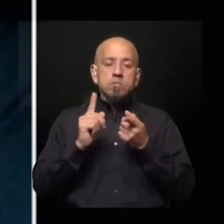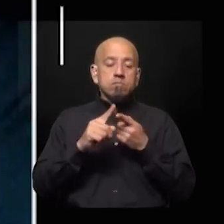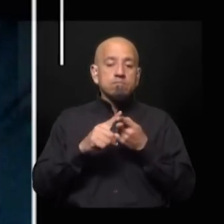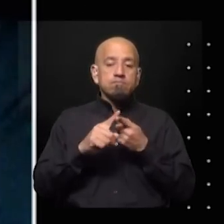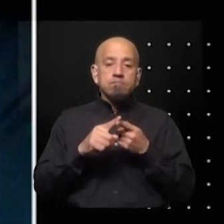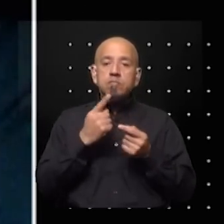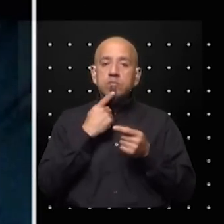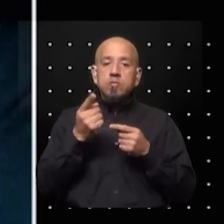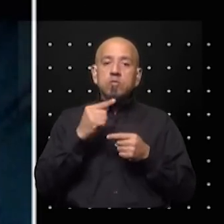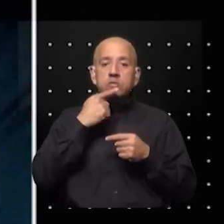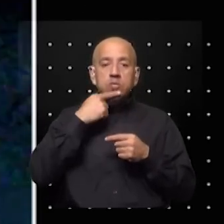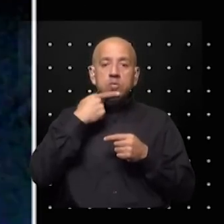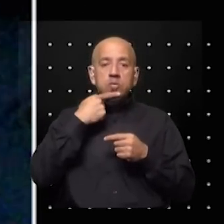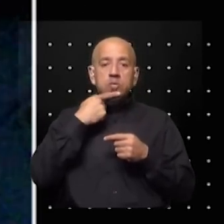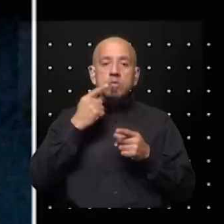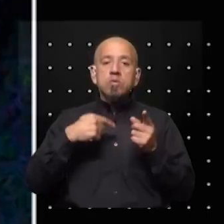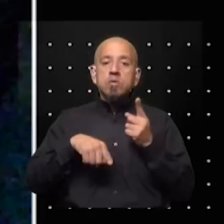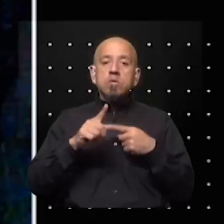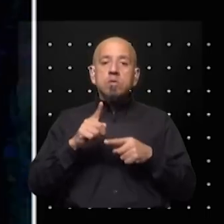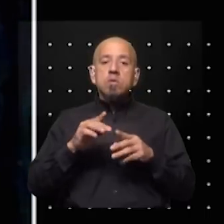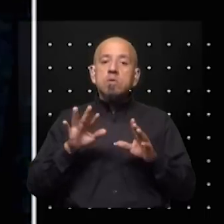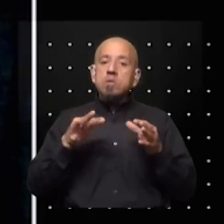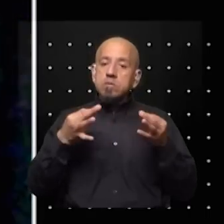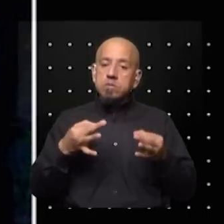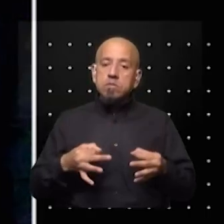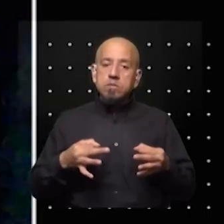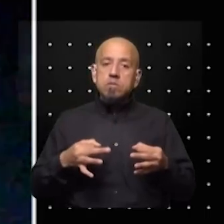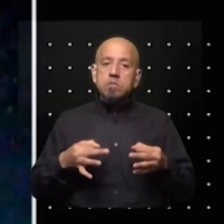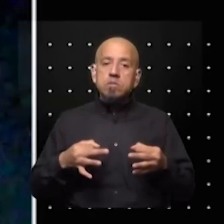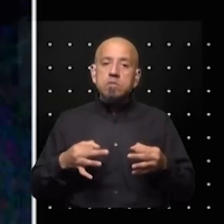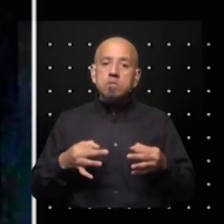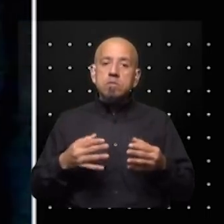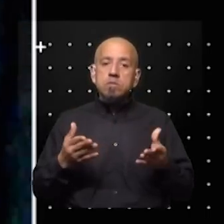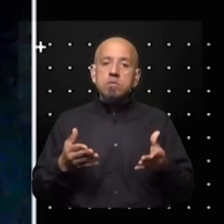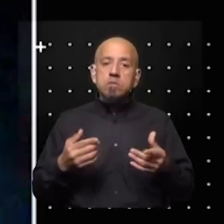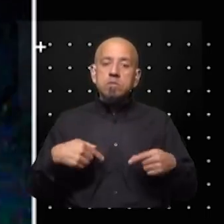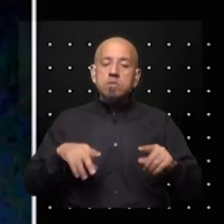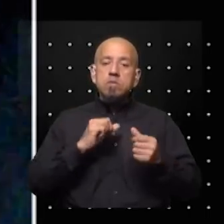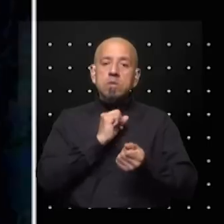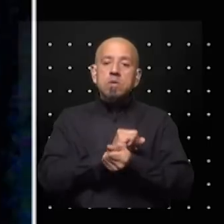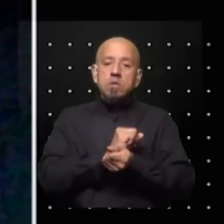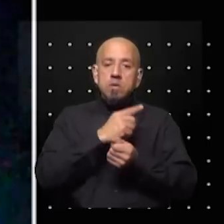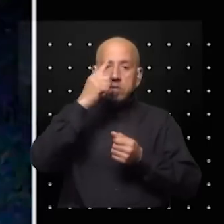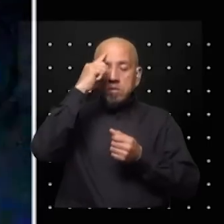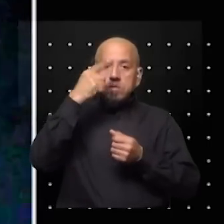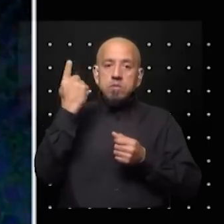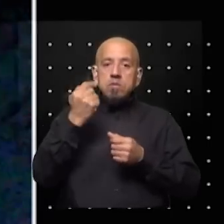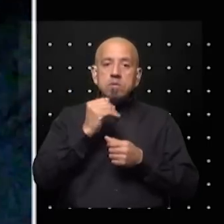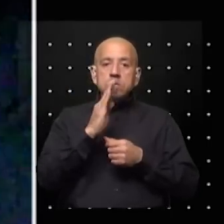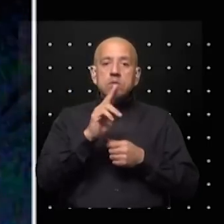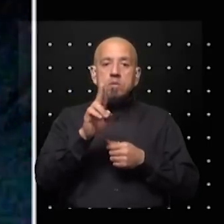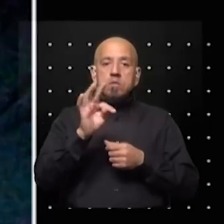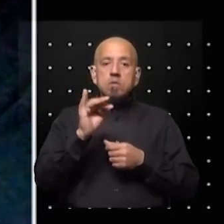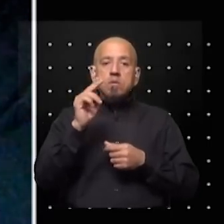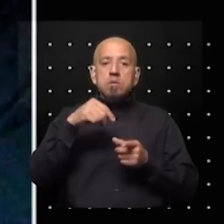es Rusia pero vamos a cumplirlas digamos somos parte de la Corte Penal Internacional y si Putin va a